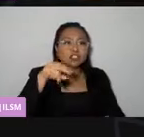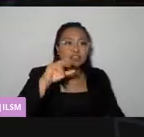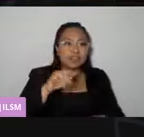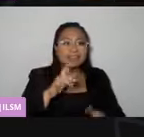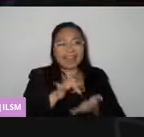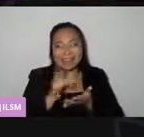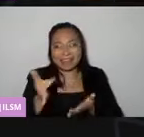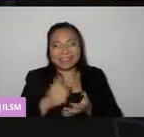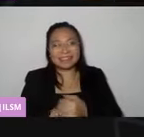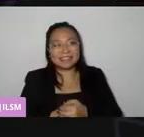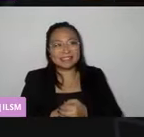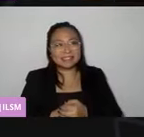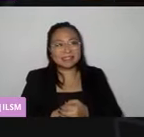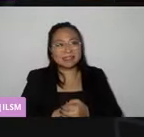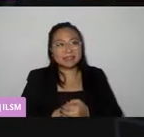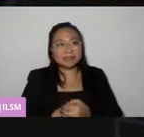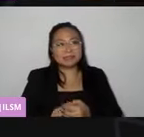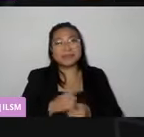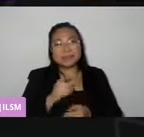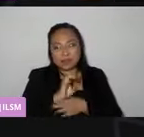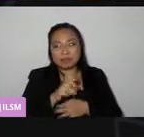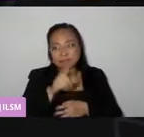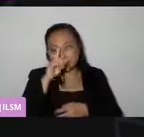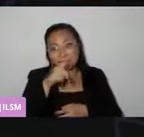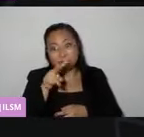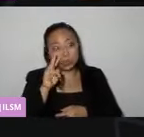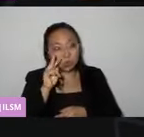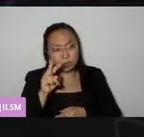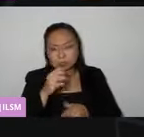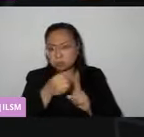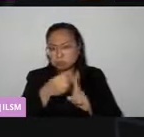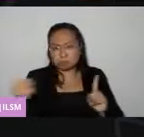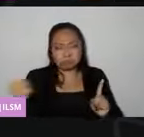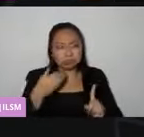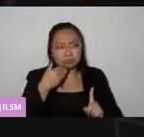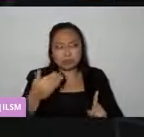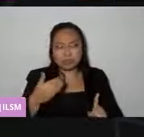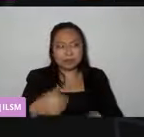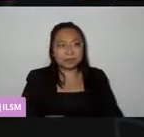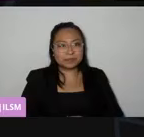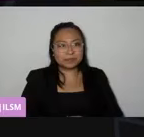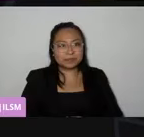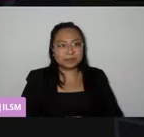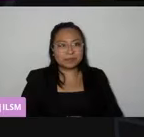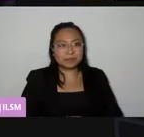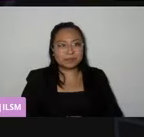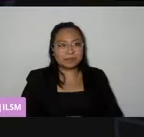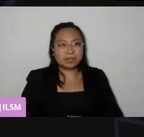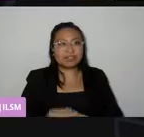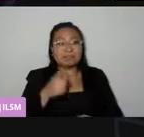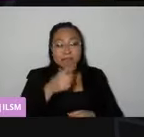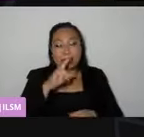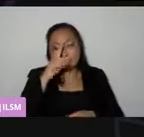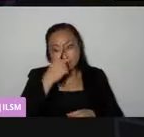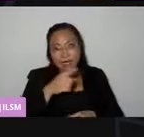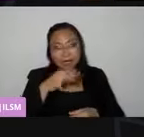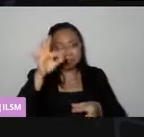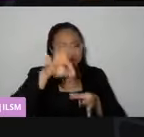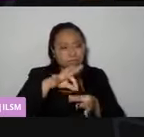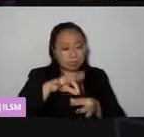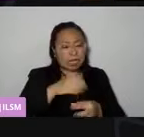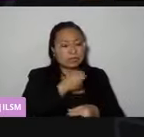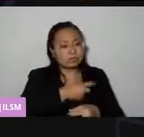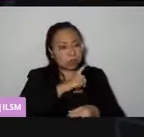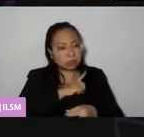yo también, para que veas allí cómo va a estar todo en orden, todo en orden. Vamos por unas elecciones sanas,